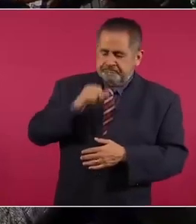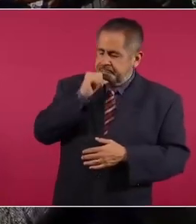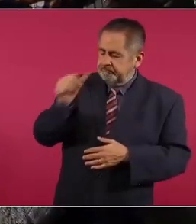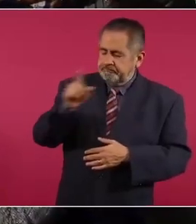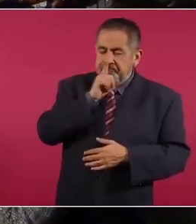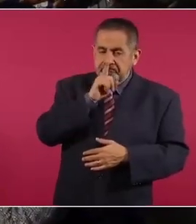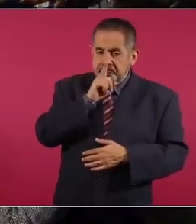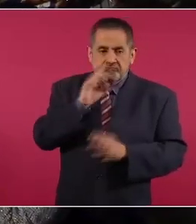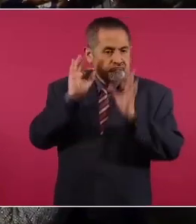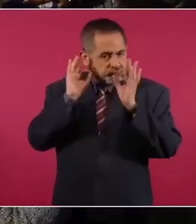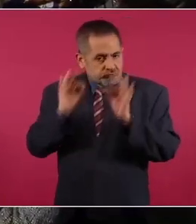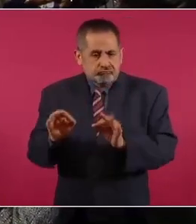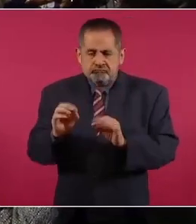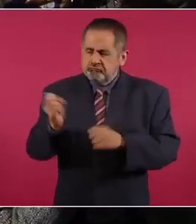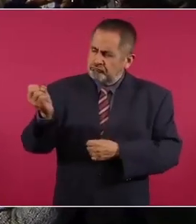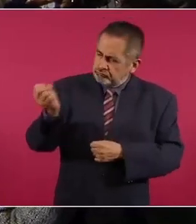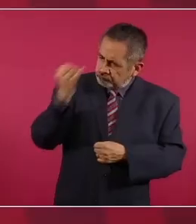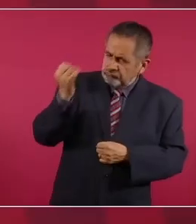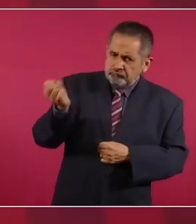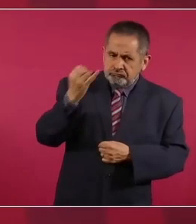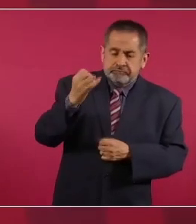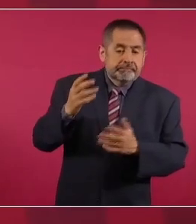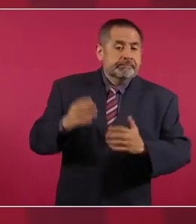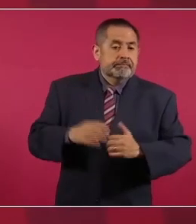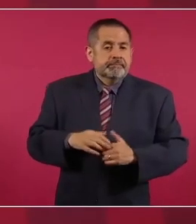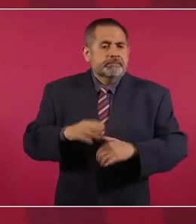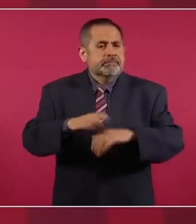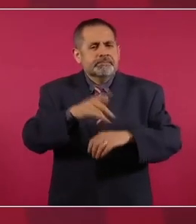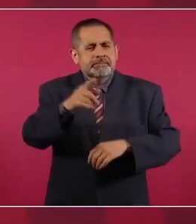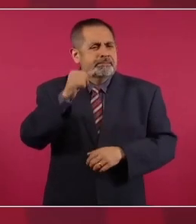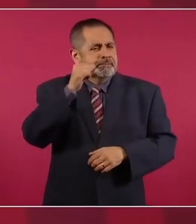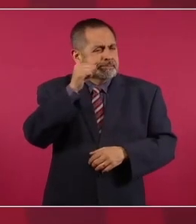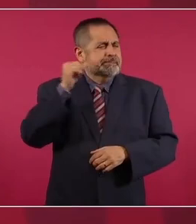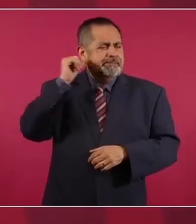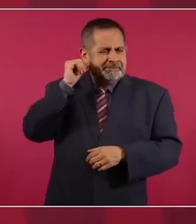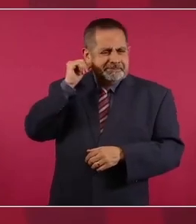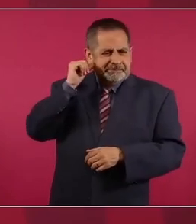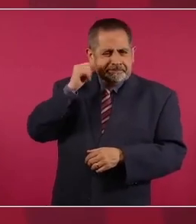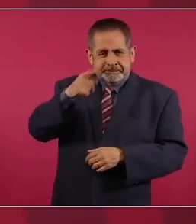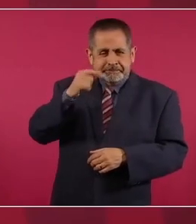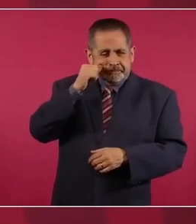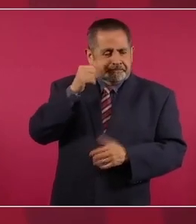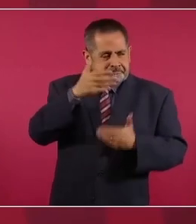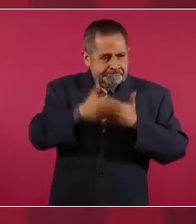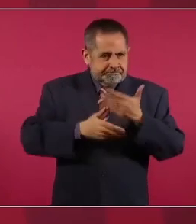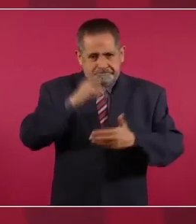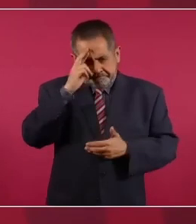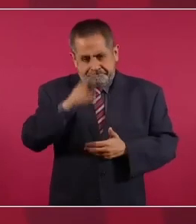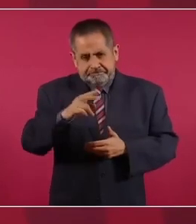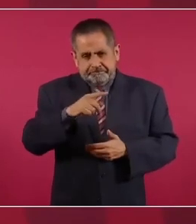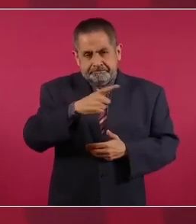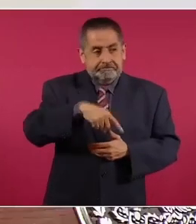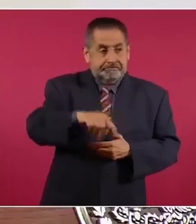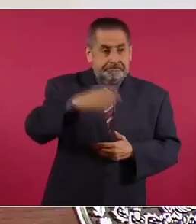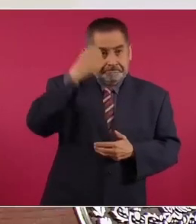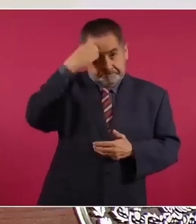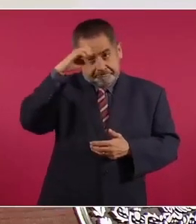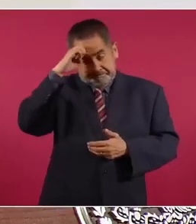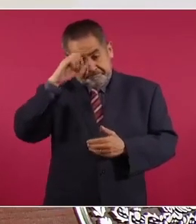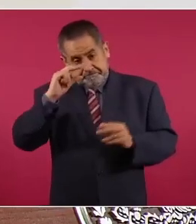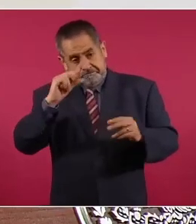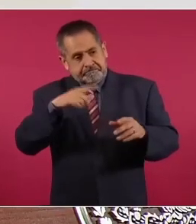Esto lo digo porque ayer, con todo respeto, a los expertos